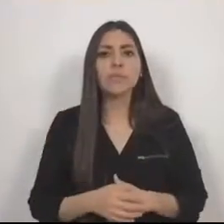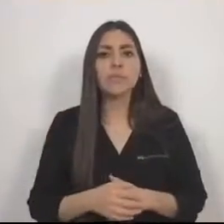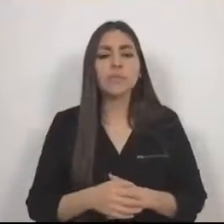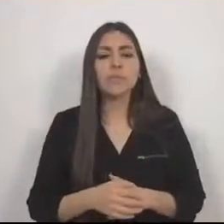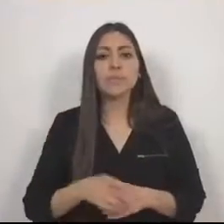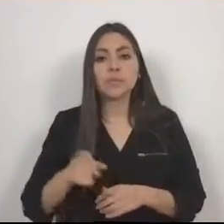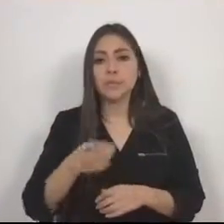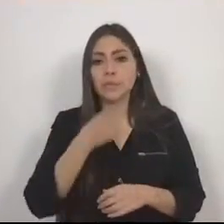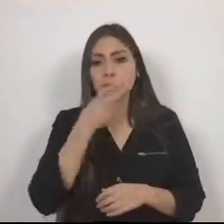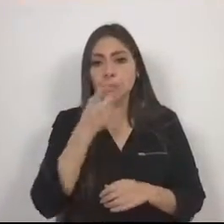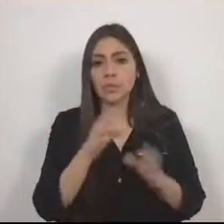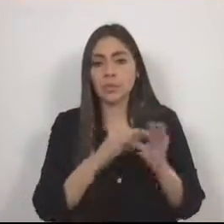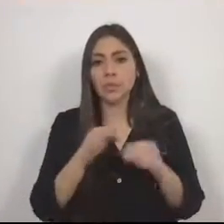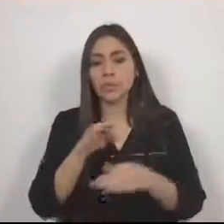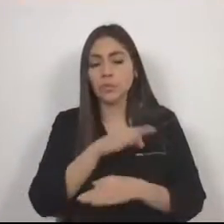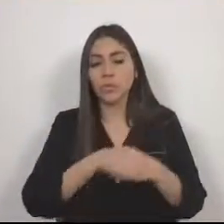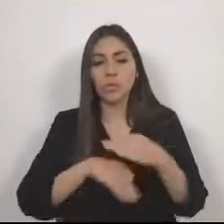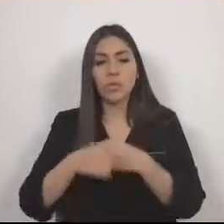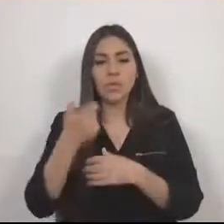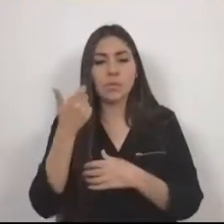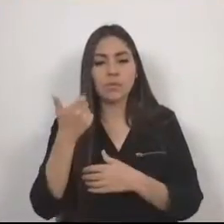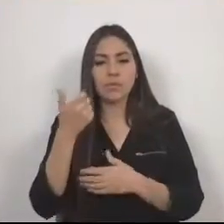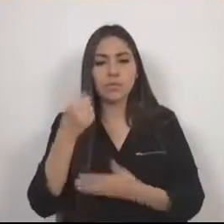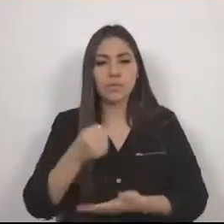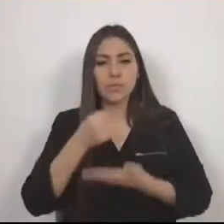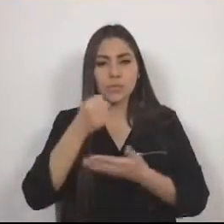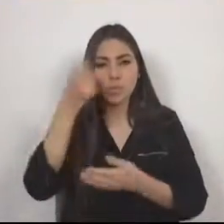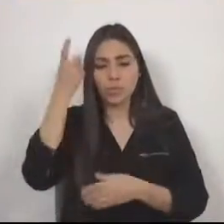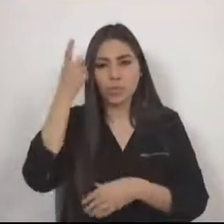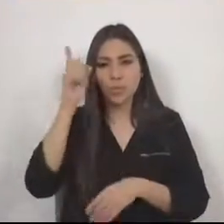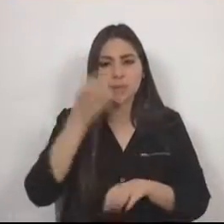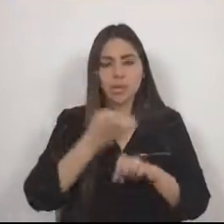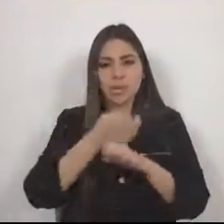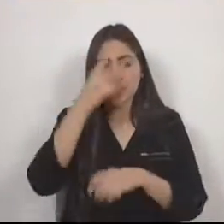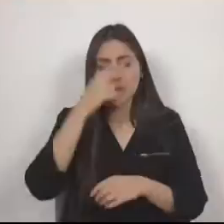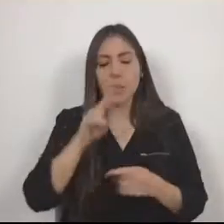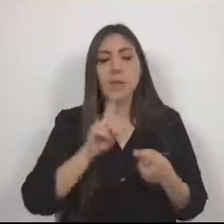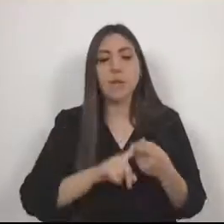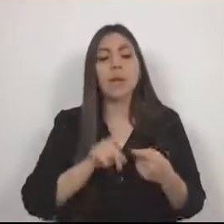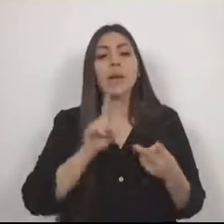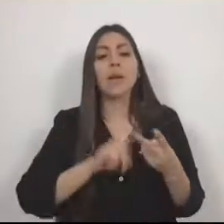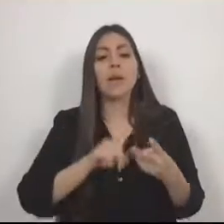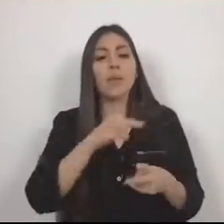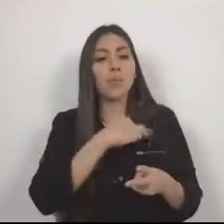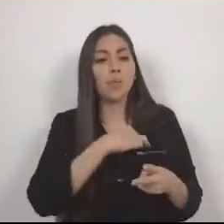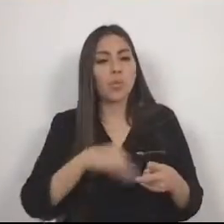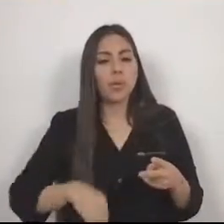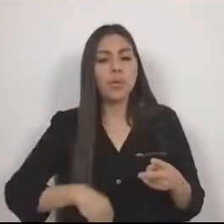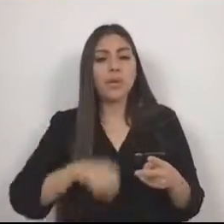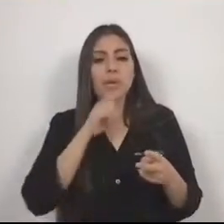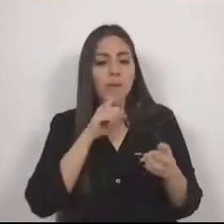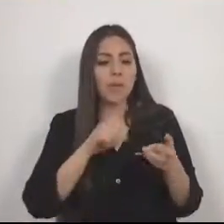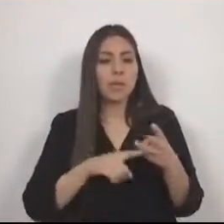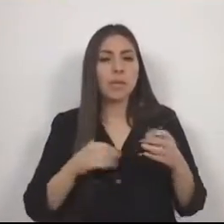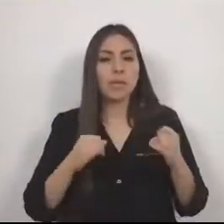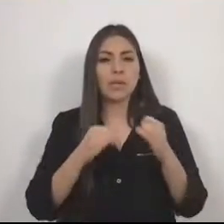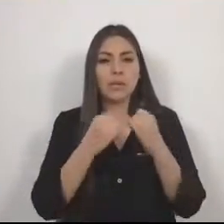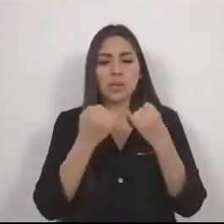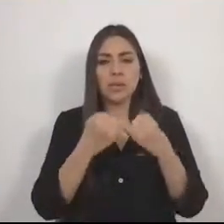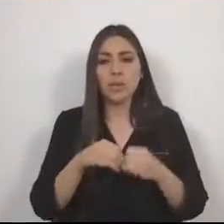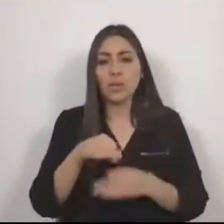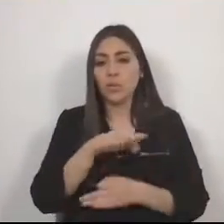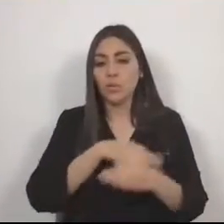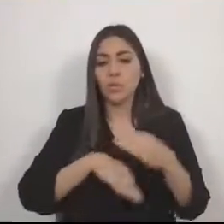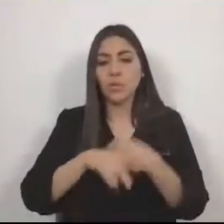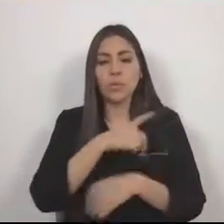que los recursos económicos del Estado, de los municipios, así como de los órganos autónomos, debe de ser administrado